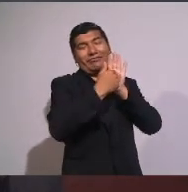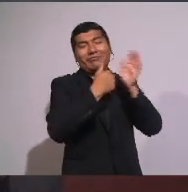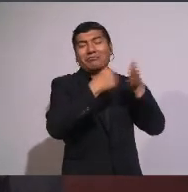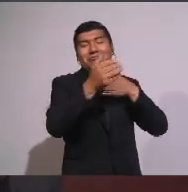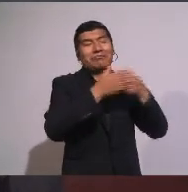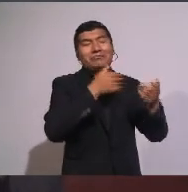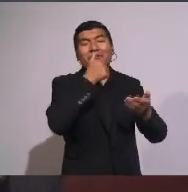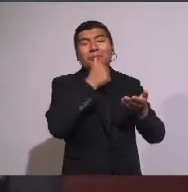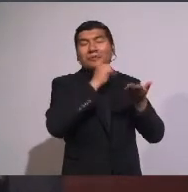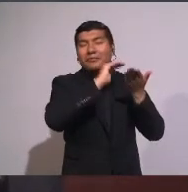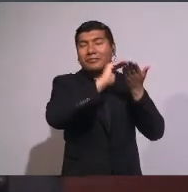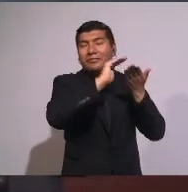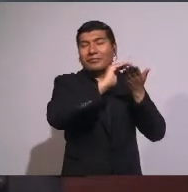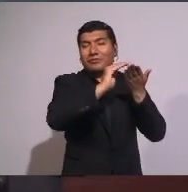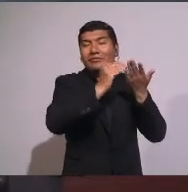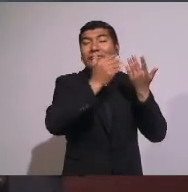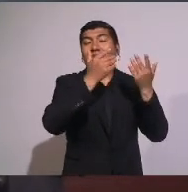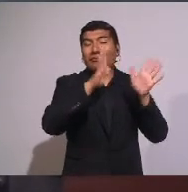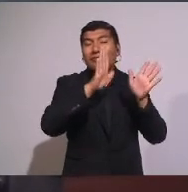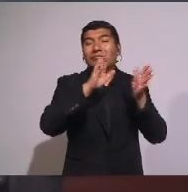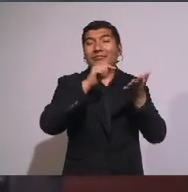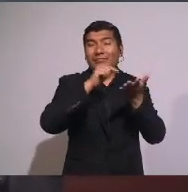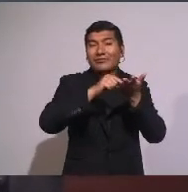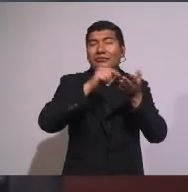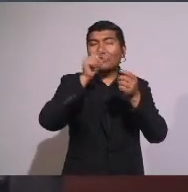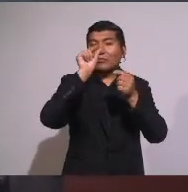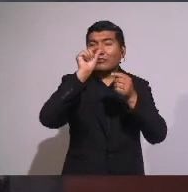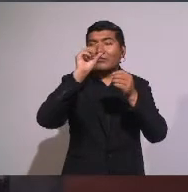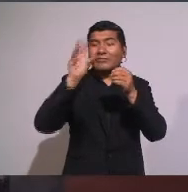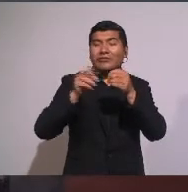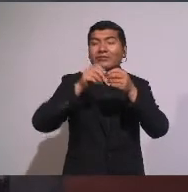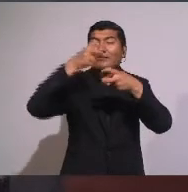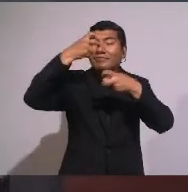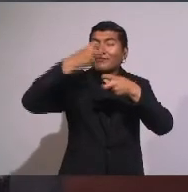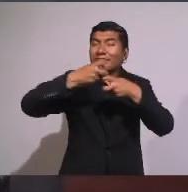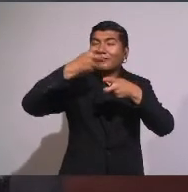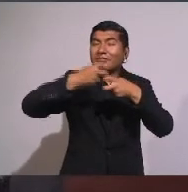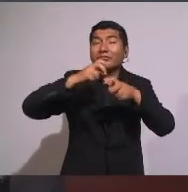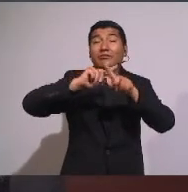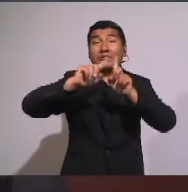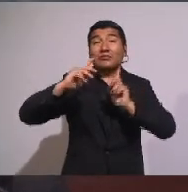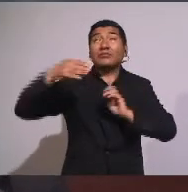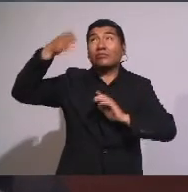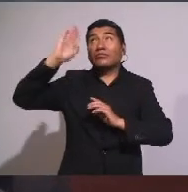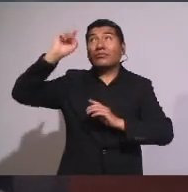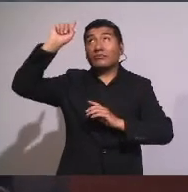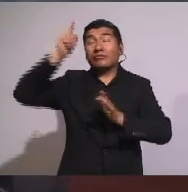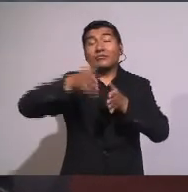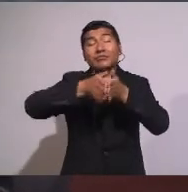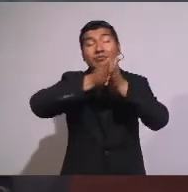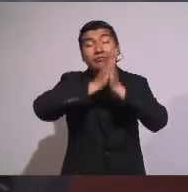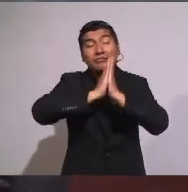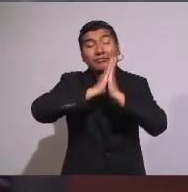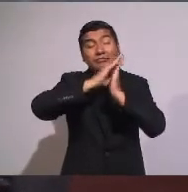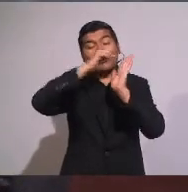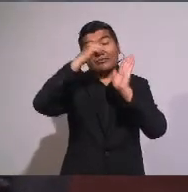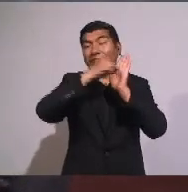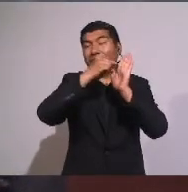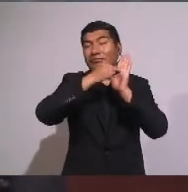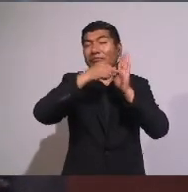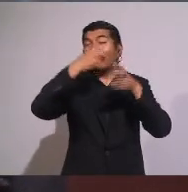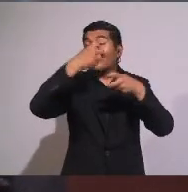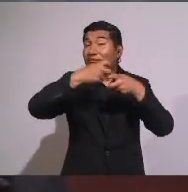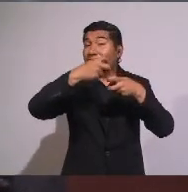Y a la exigencia Se pone más difícil Pero si Dios Pide esto Será